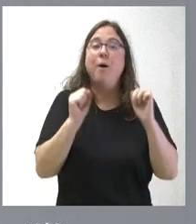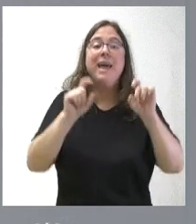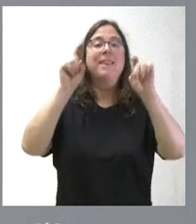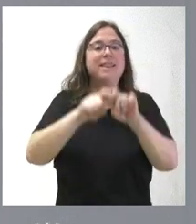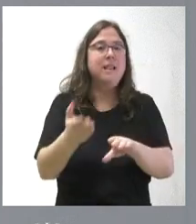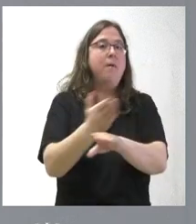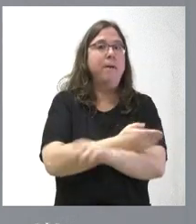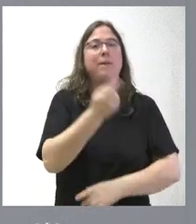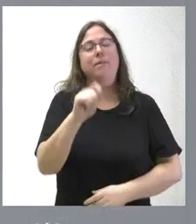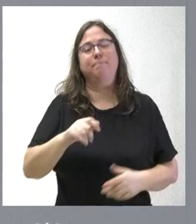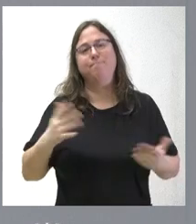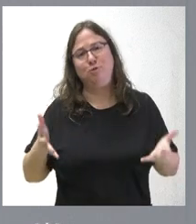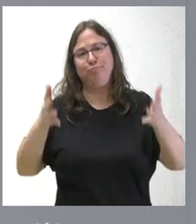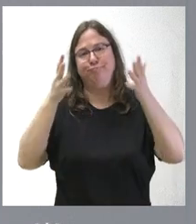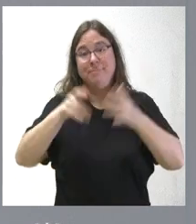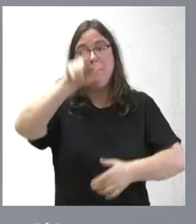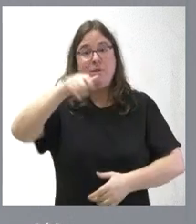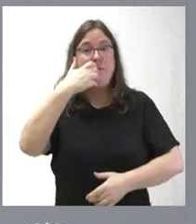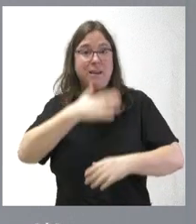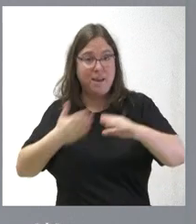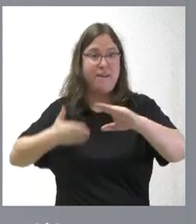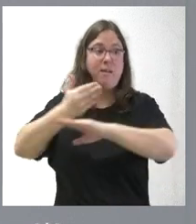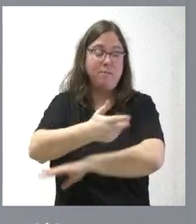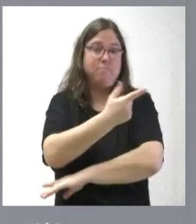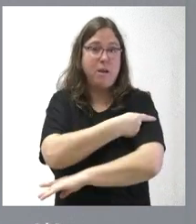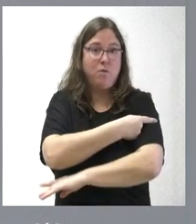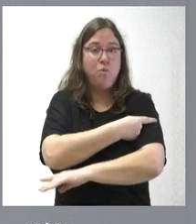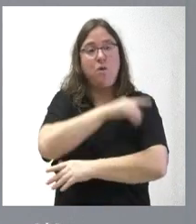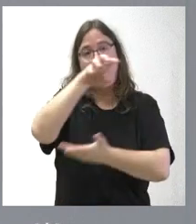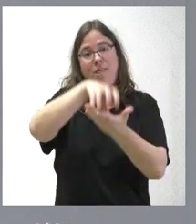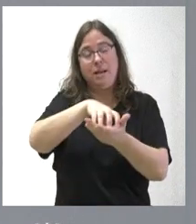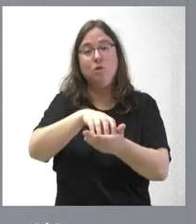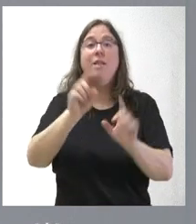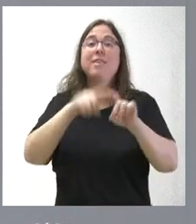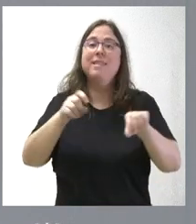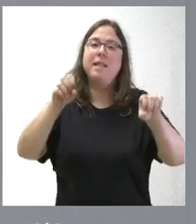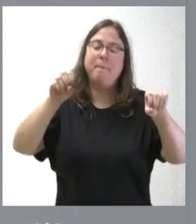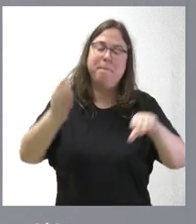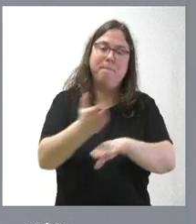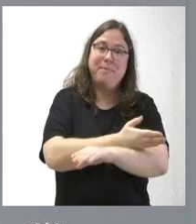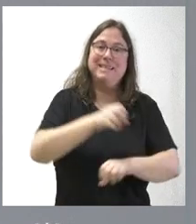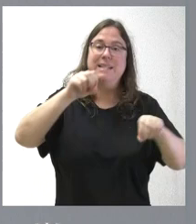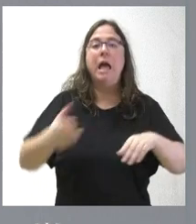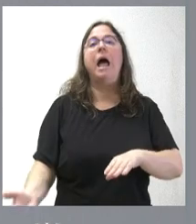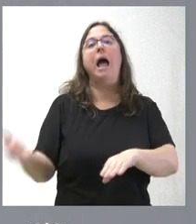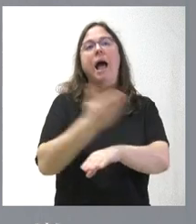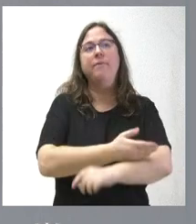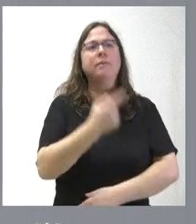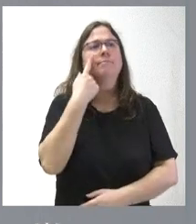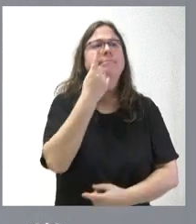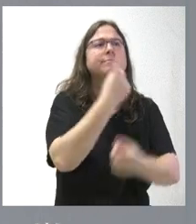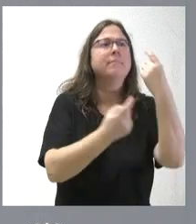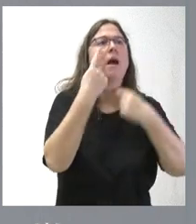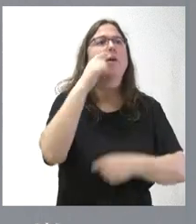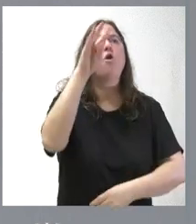previa, sí recomendamos a aquellas personas que quieran irse a vacunar a su centro de salud sin cita previa que antes se interesen por la